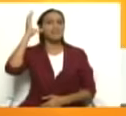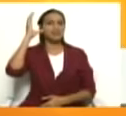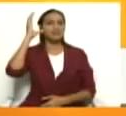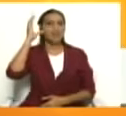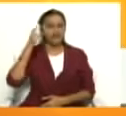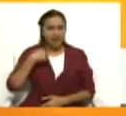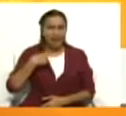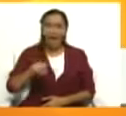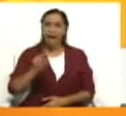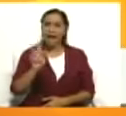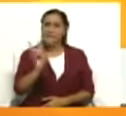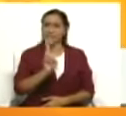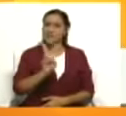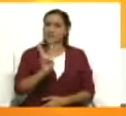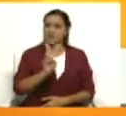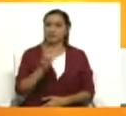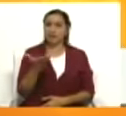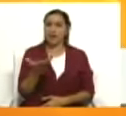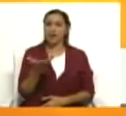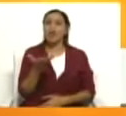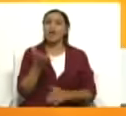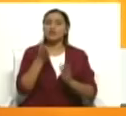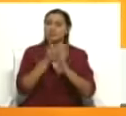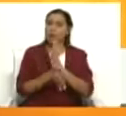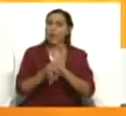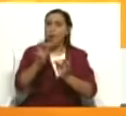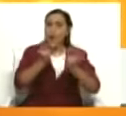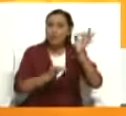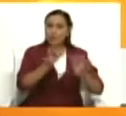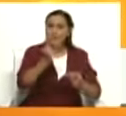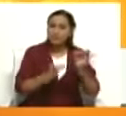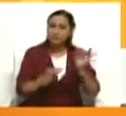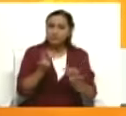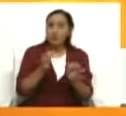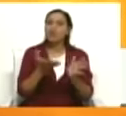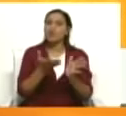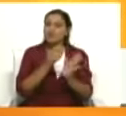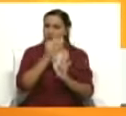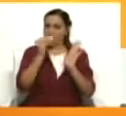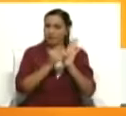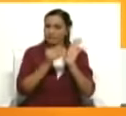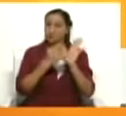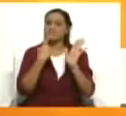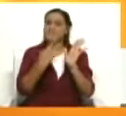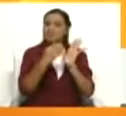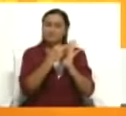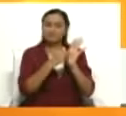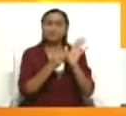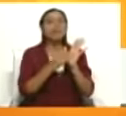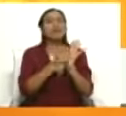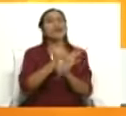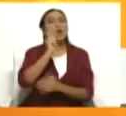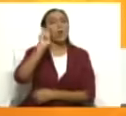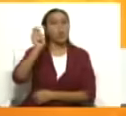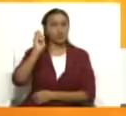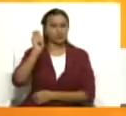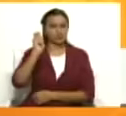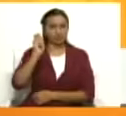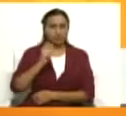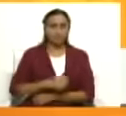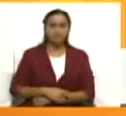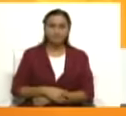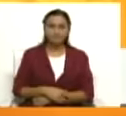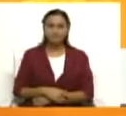tiene Venezuela en el ejercicio pleno de su jurisdicción, tal como contempla la Constitución de Venezuela, ejercicio de la